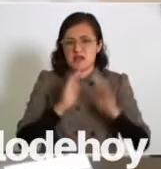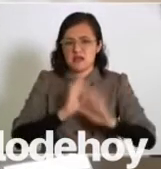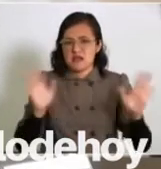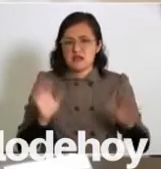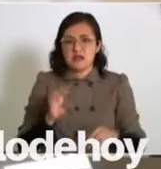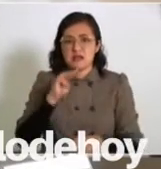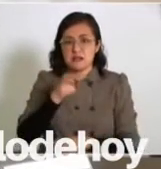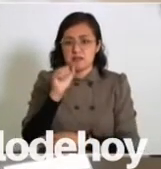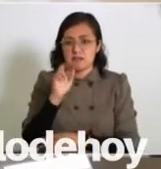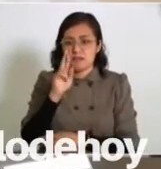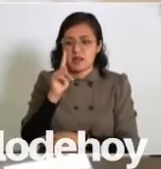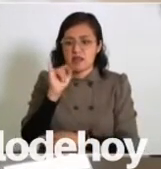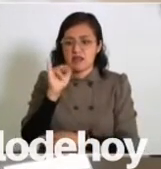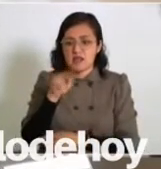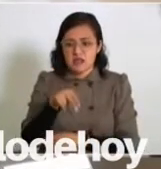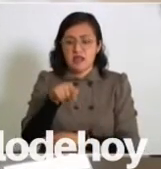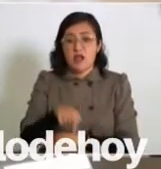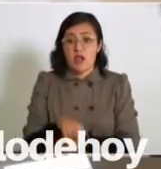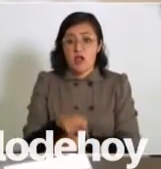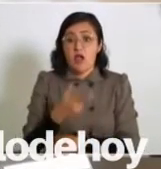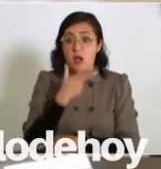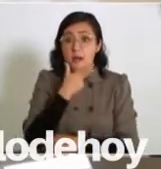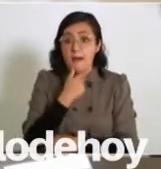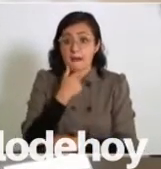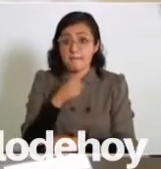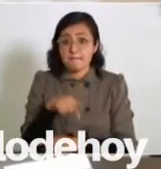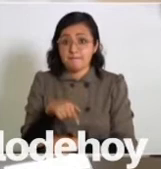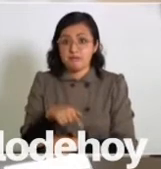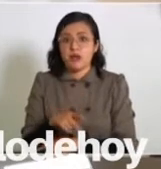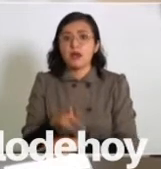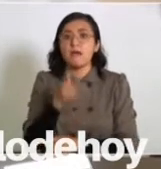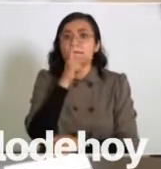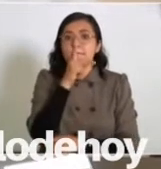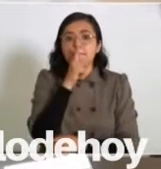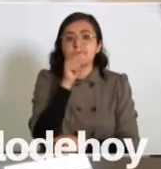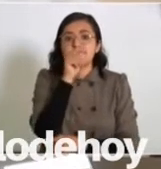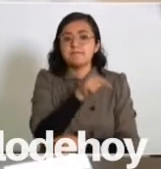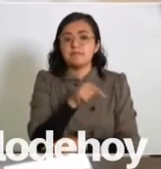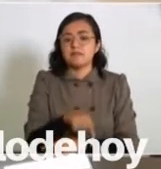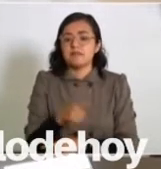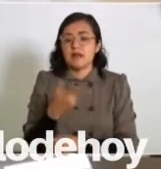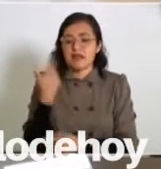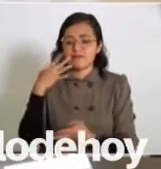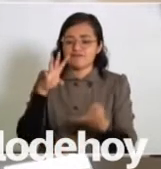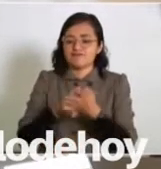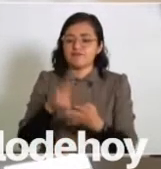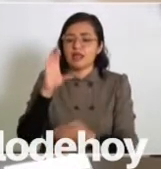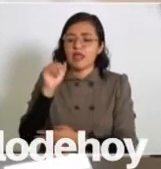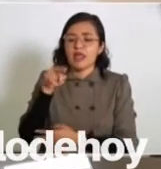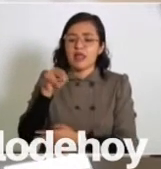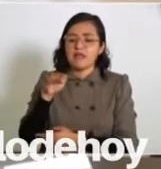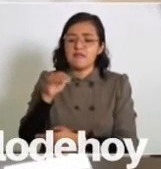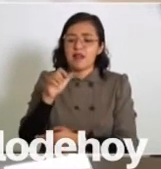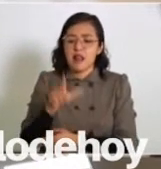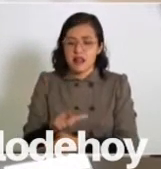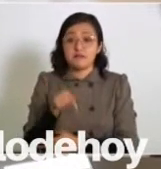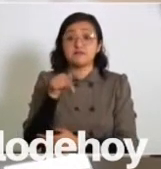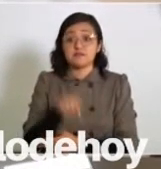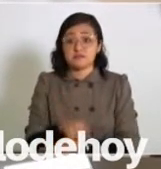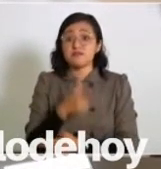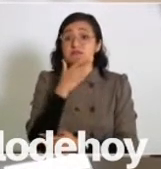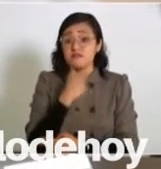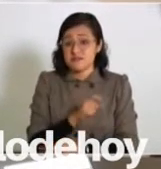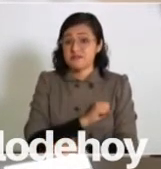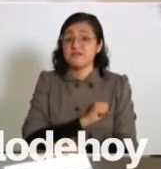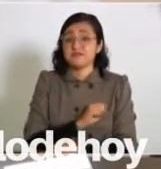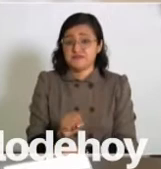Martín, el señor Martín, es papá del caníbal, ese delincuente,